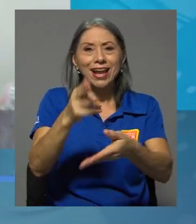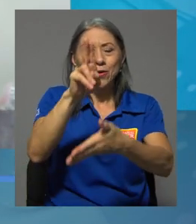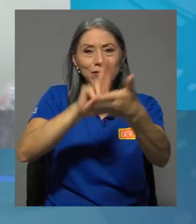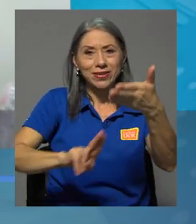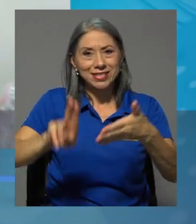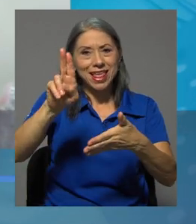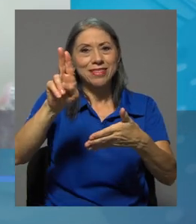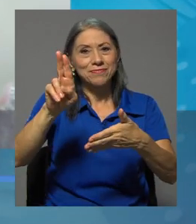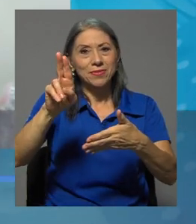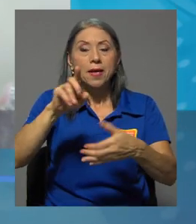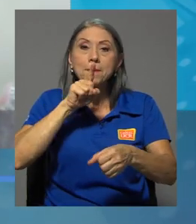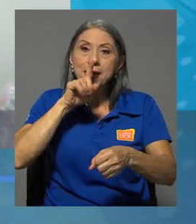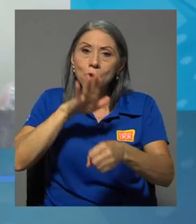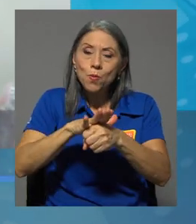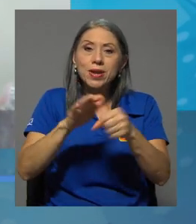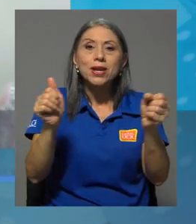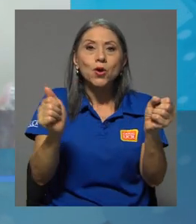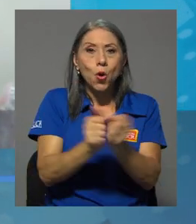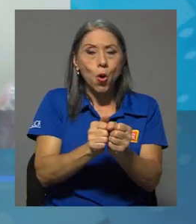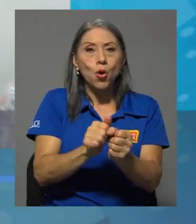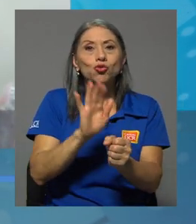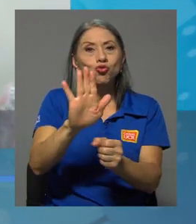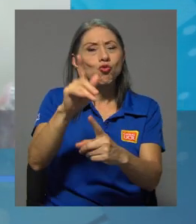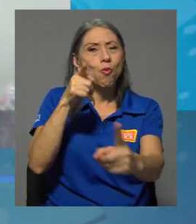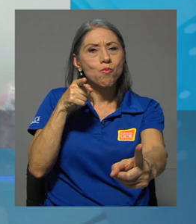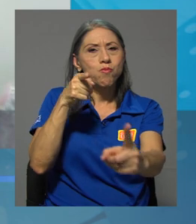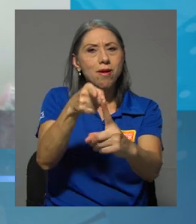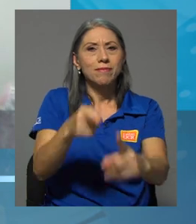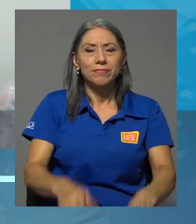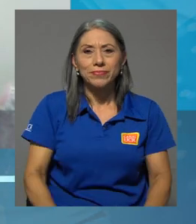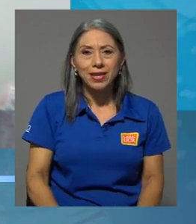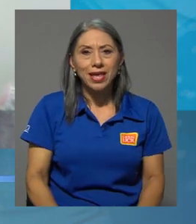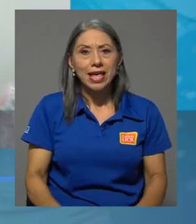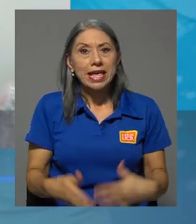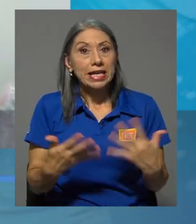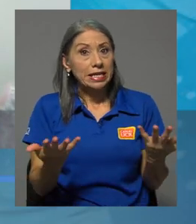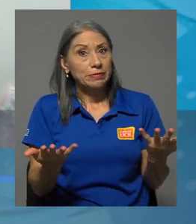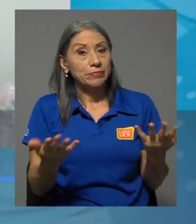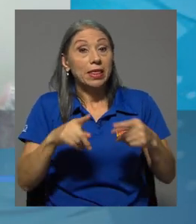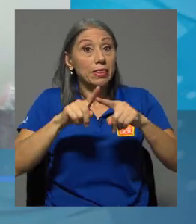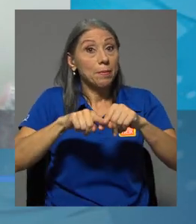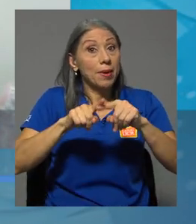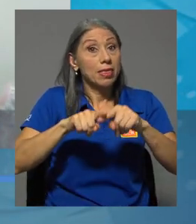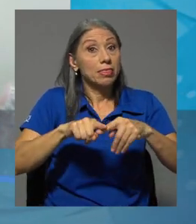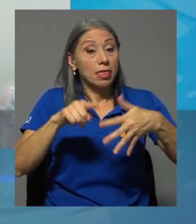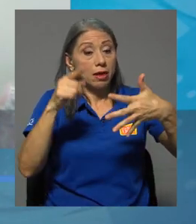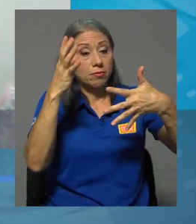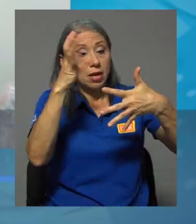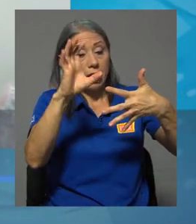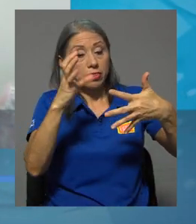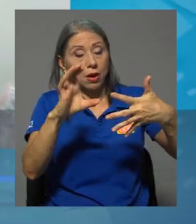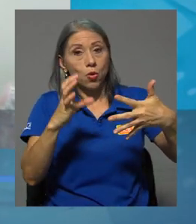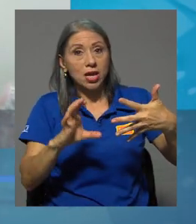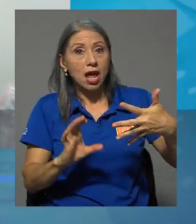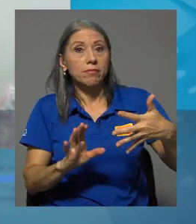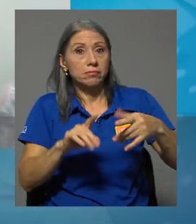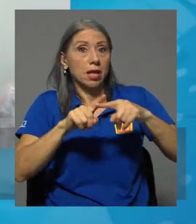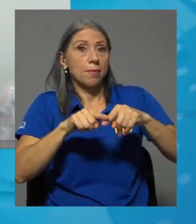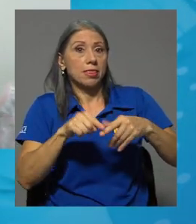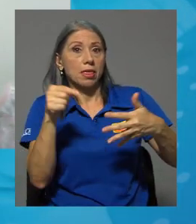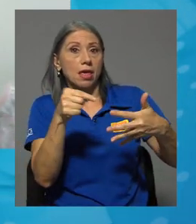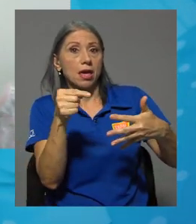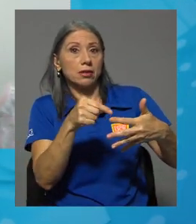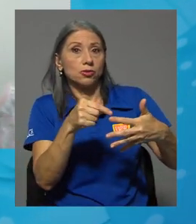persona estudiante para cumplir con esa meta, ¿verdad? Y estamos hablando que dependiendo de la categoría de beca, ¿verdad? La persona